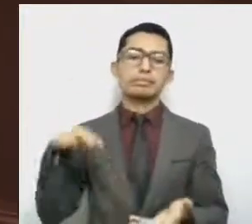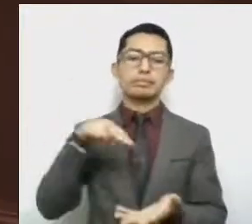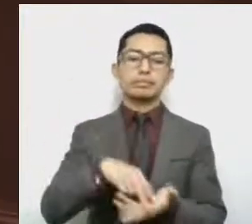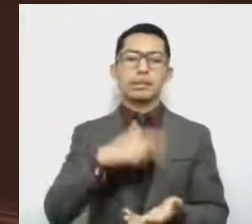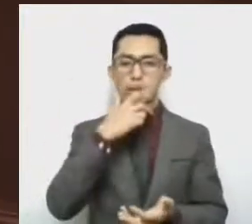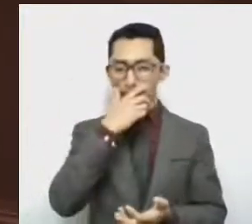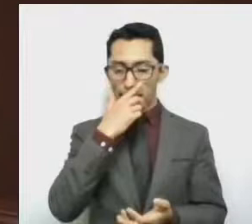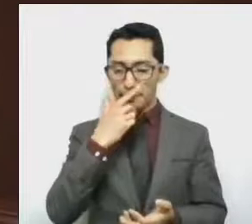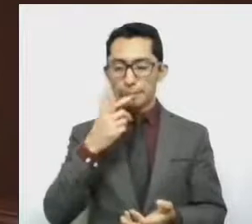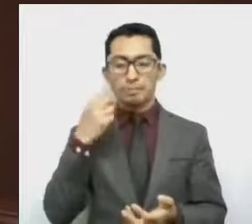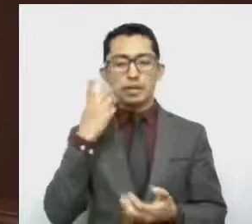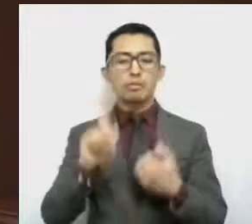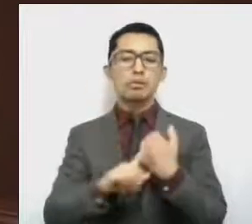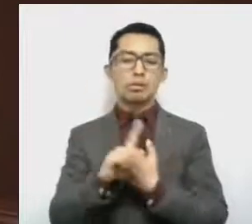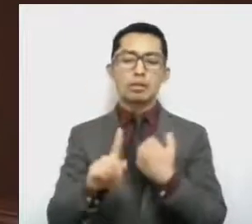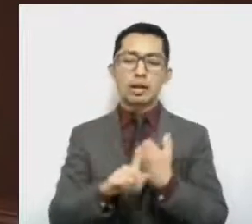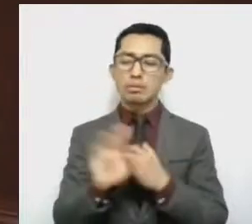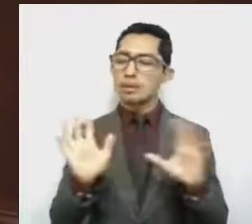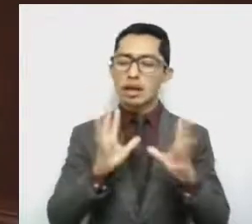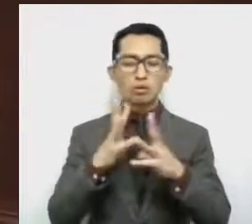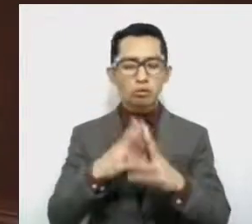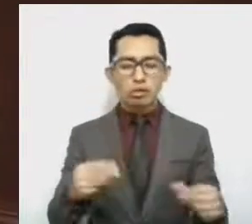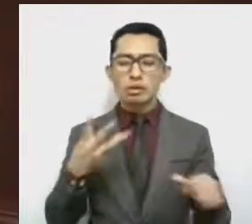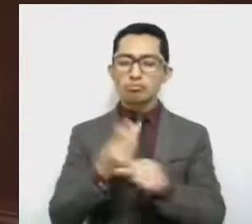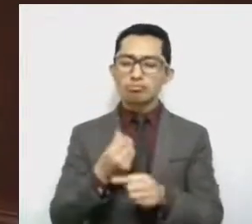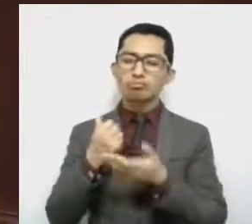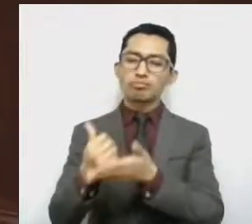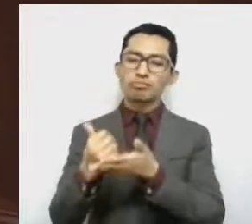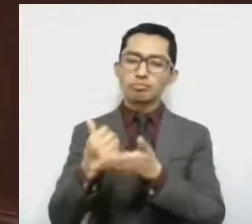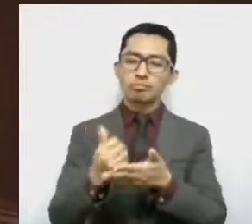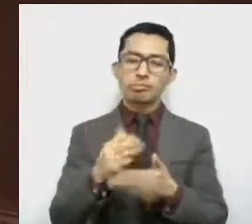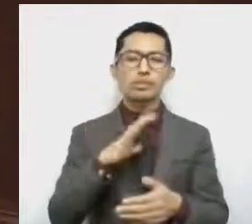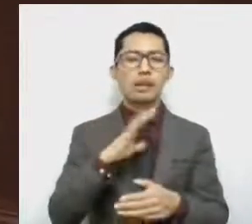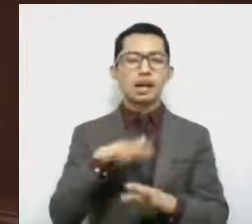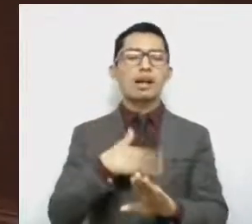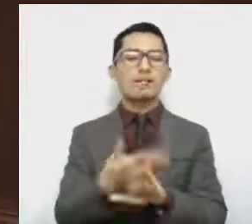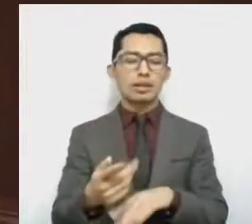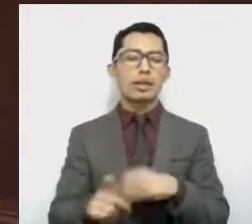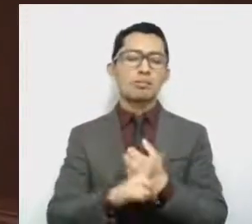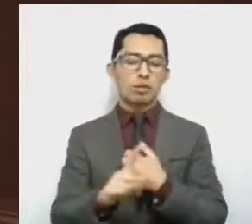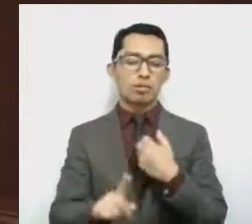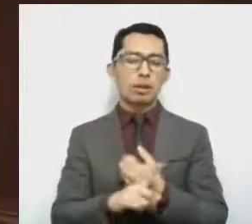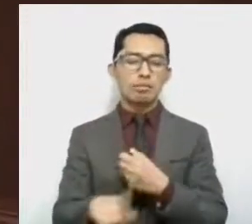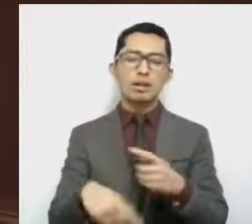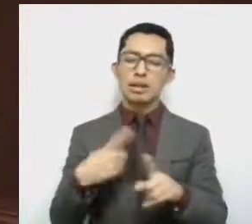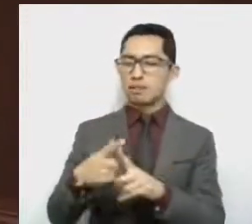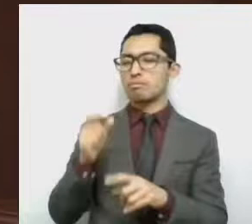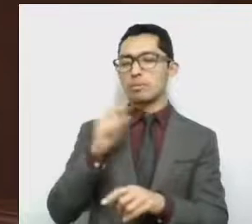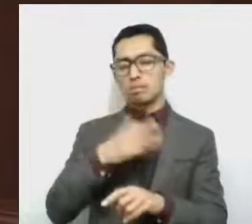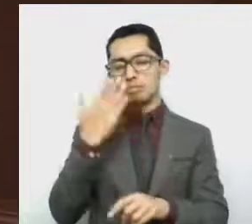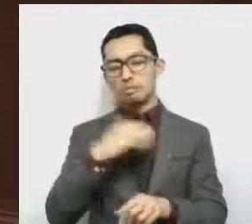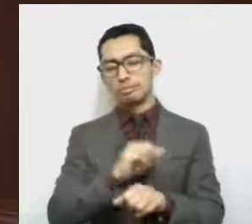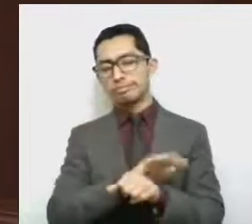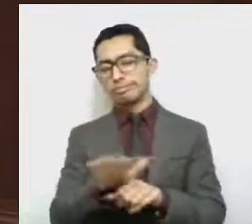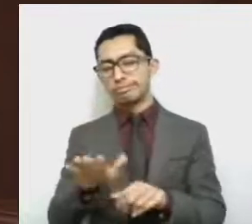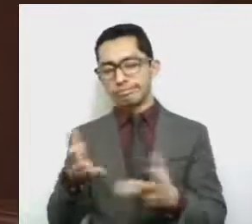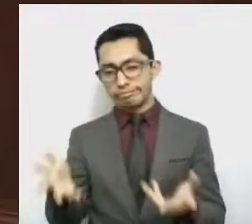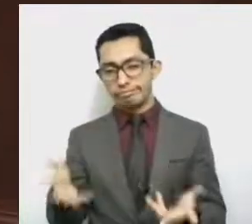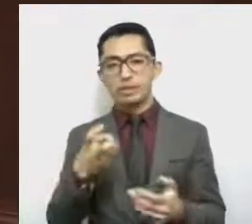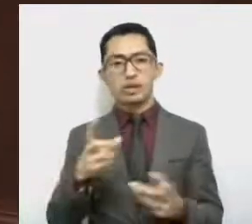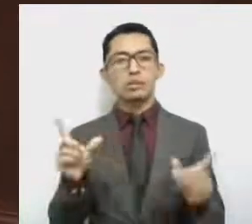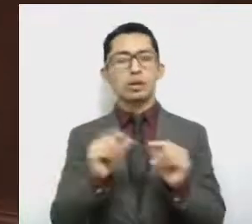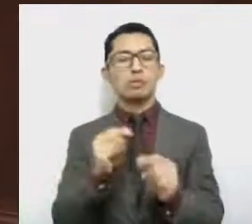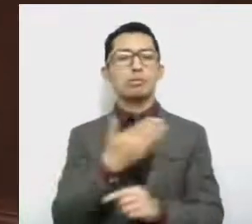que buscan soluciones en conjunto ante las consecuencias que ha traído consigo la pandemia. Es cuanto,